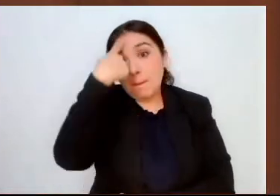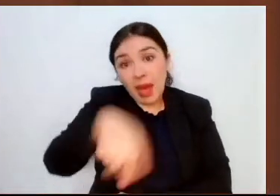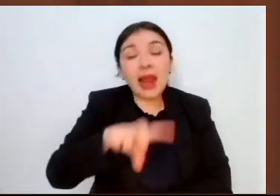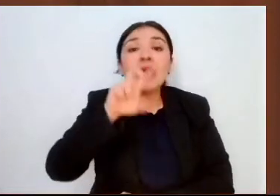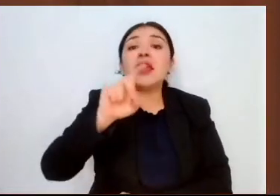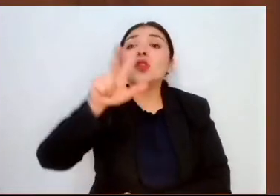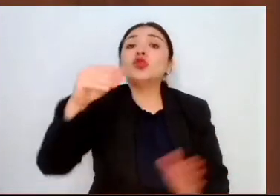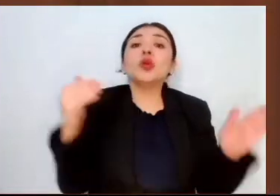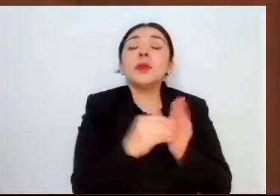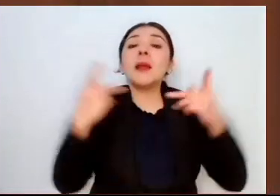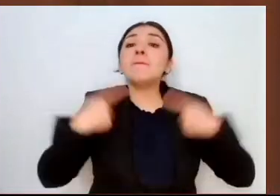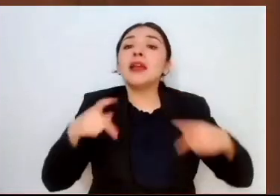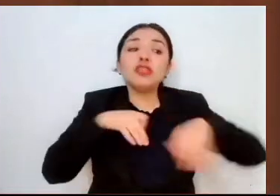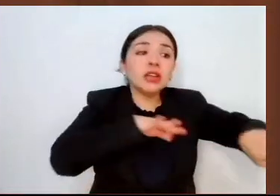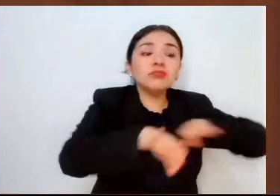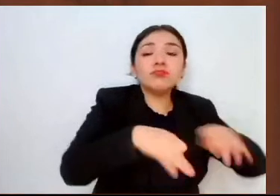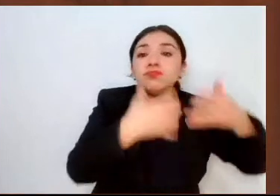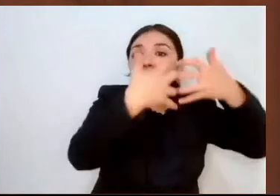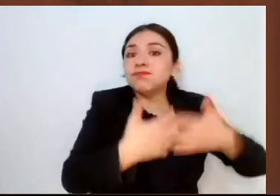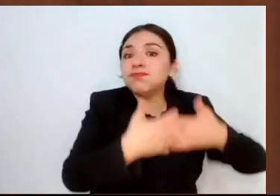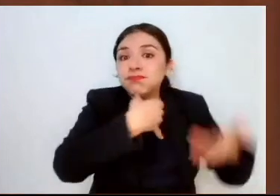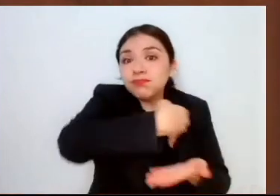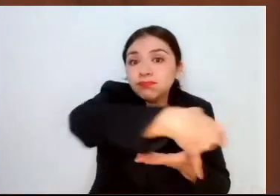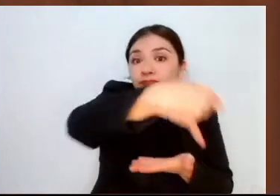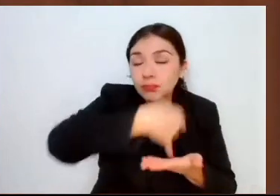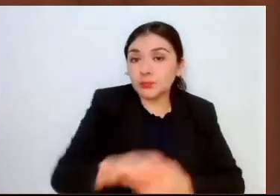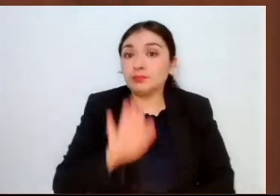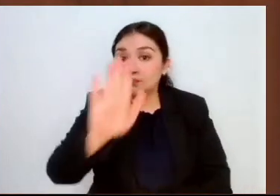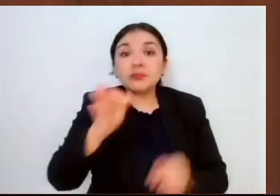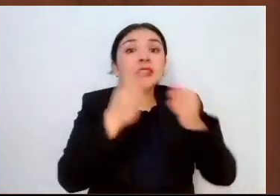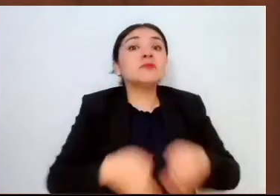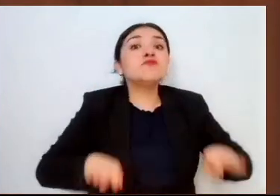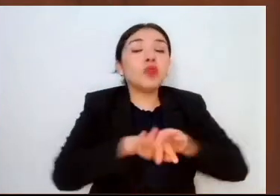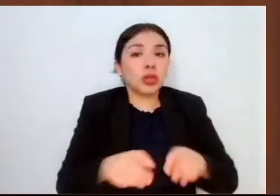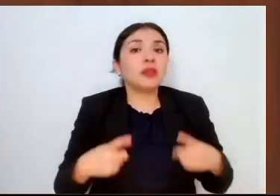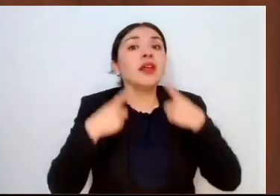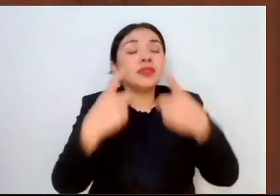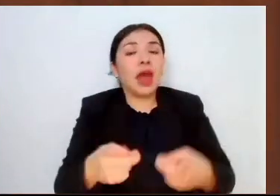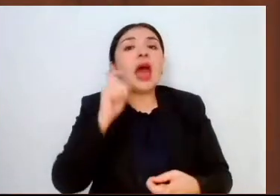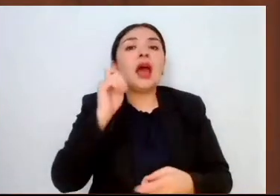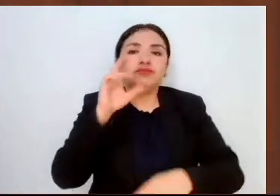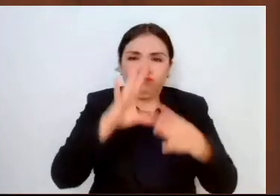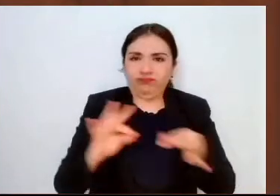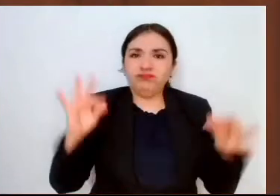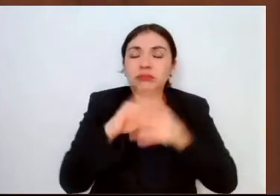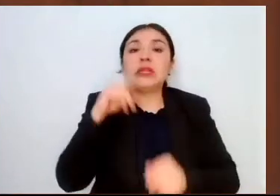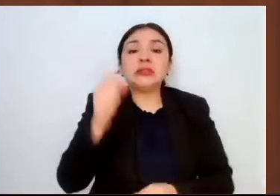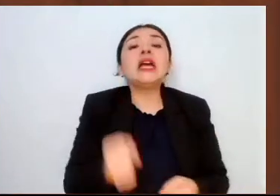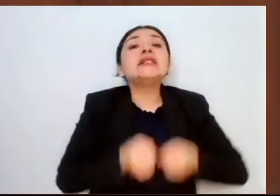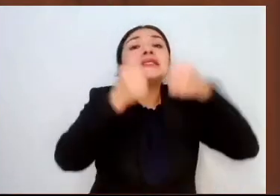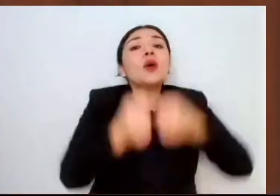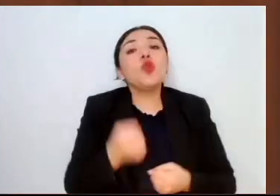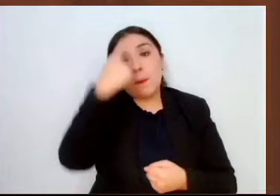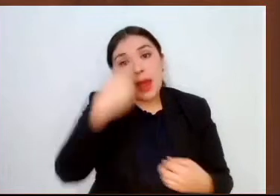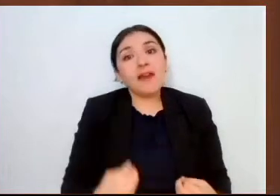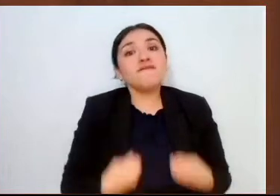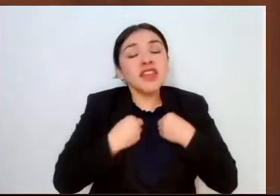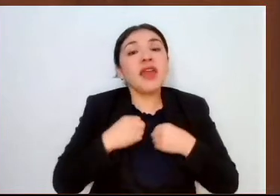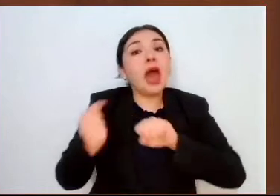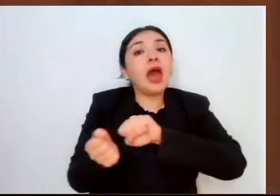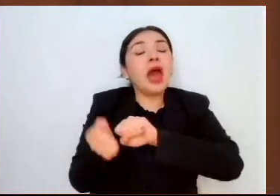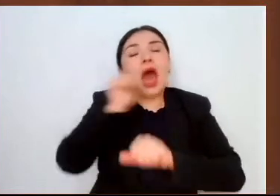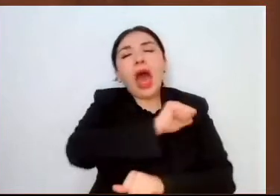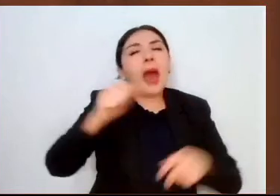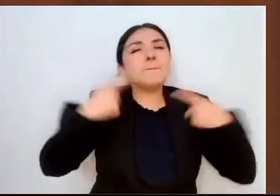productores. Es importante mencionar el seguro de vida campesino, el cual tiene cobertura por COVID-19